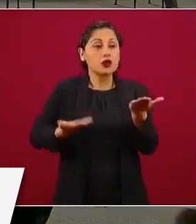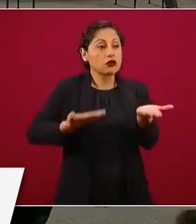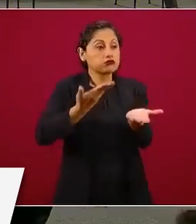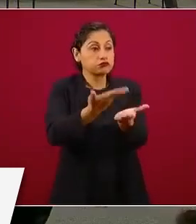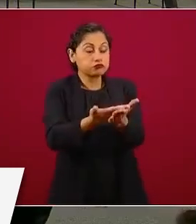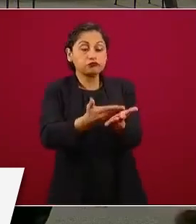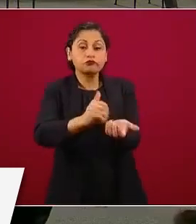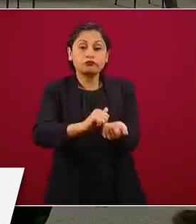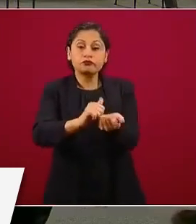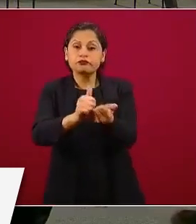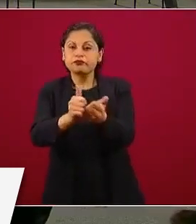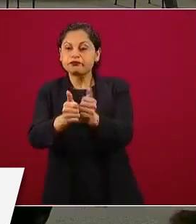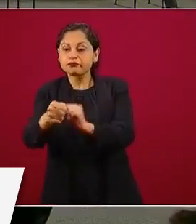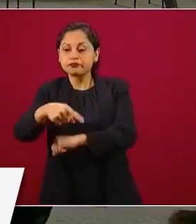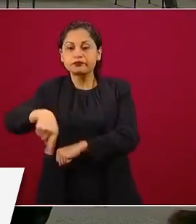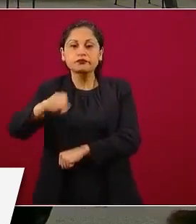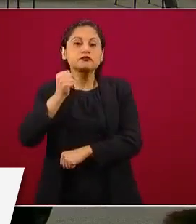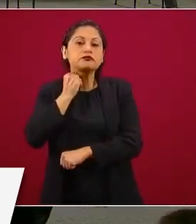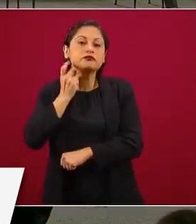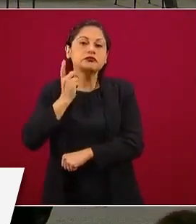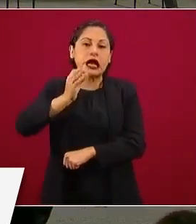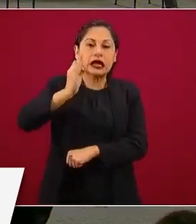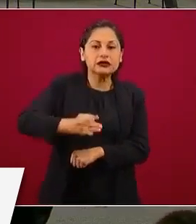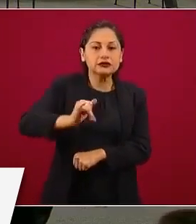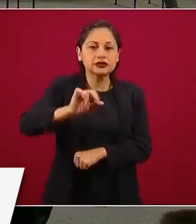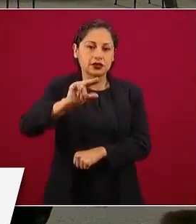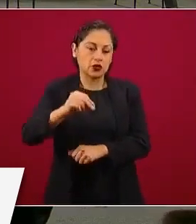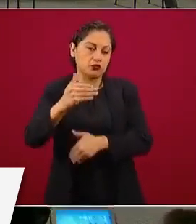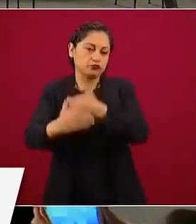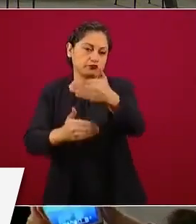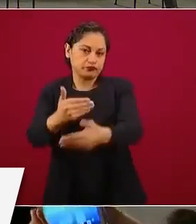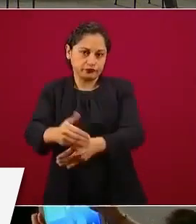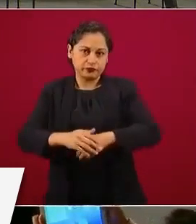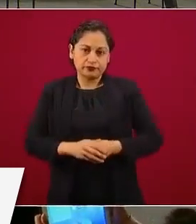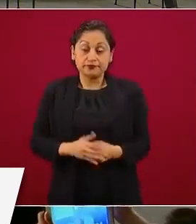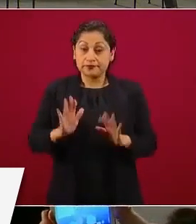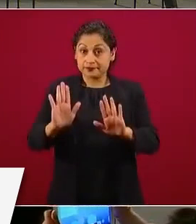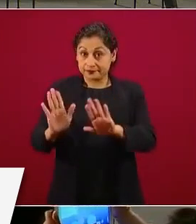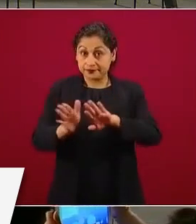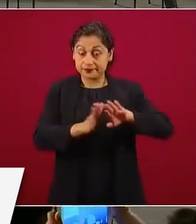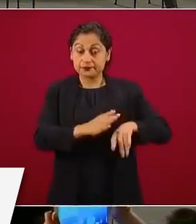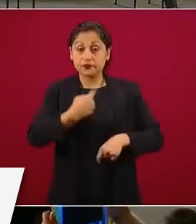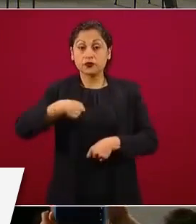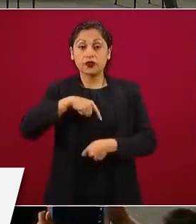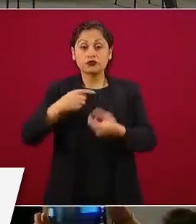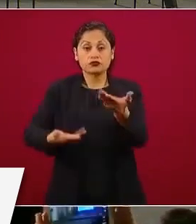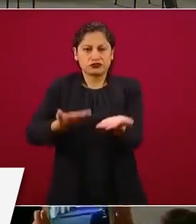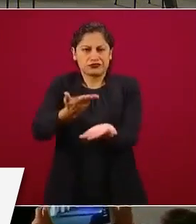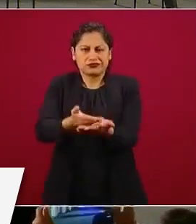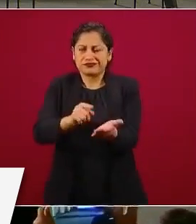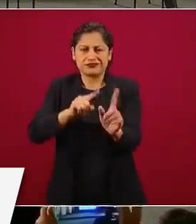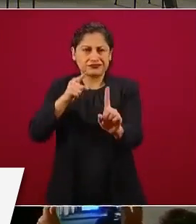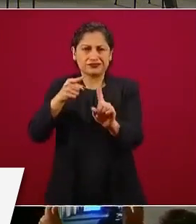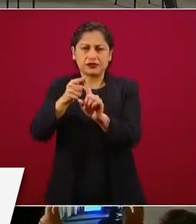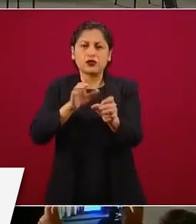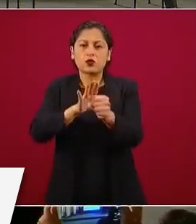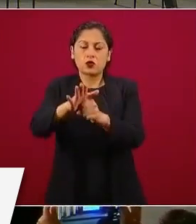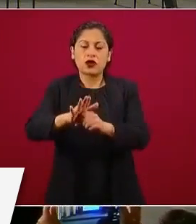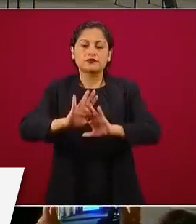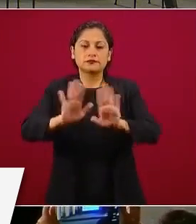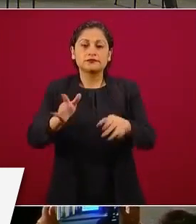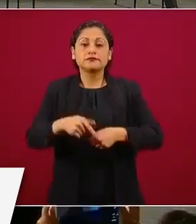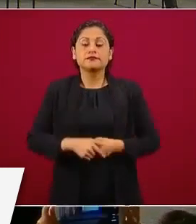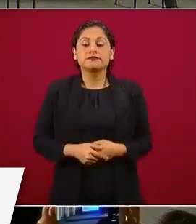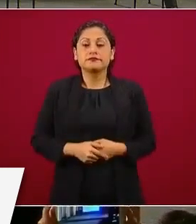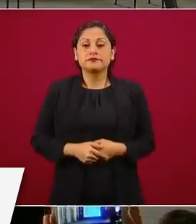¿Cuáles son los objetivos de la propuesta y qué es lo que se está buscando llegar a ella? La primera es, como yo señalé, se va a elevar la tasa de